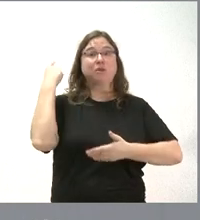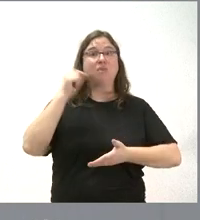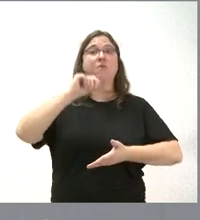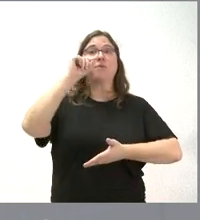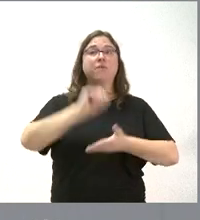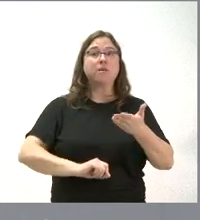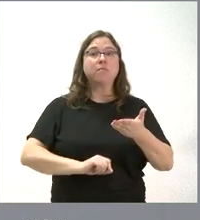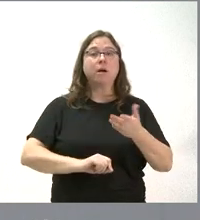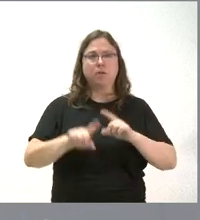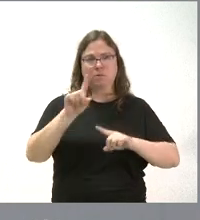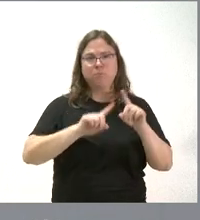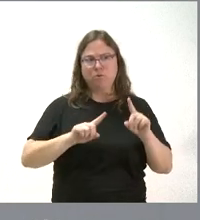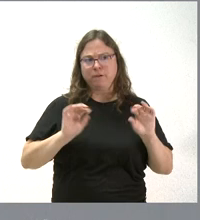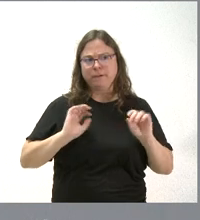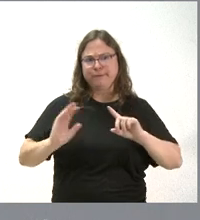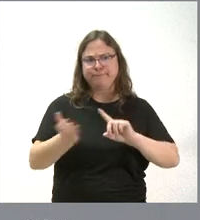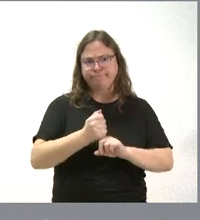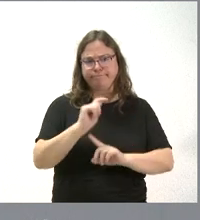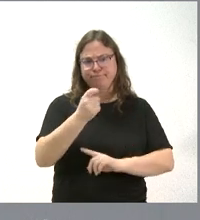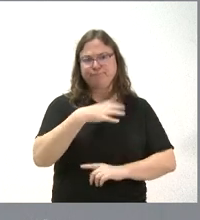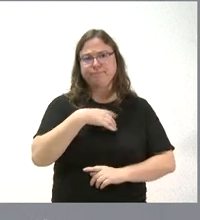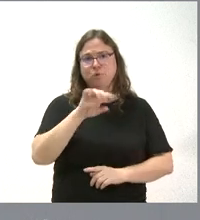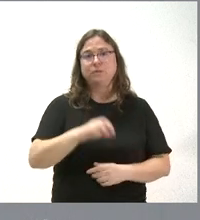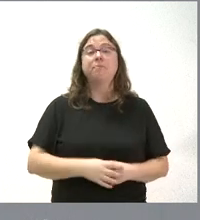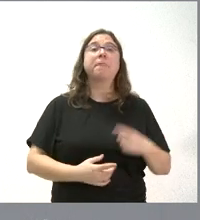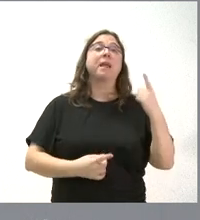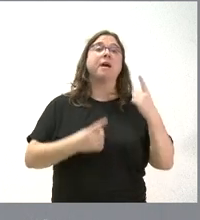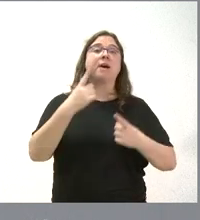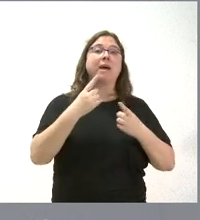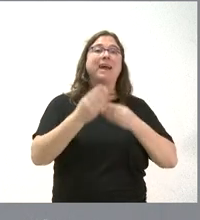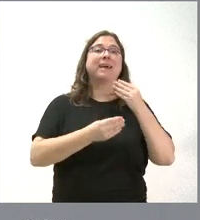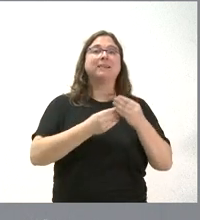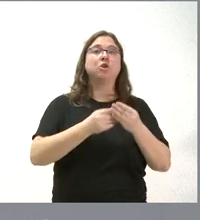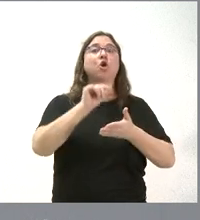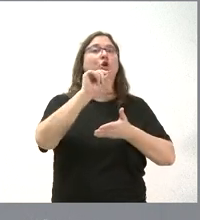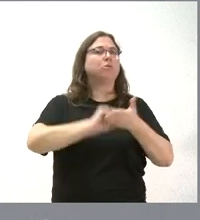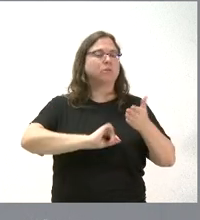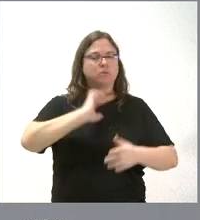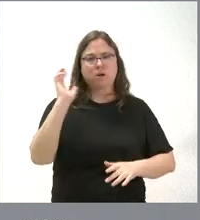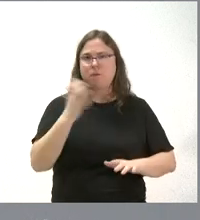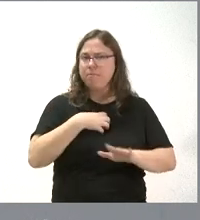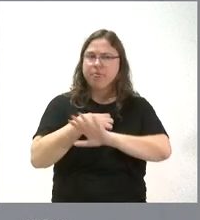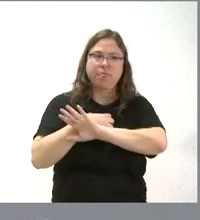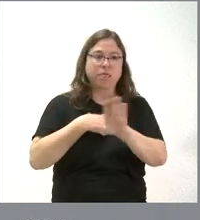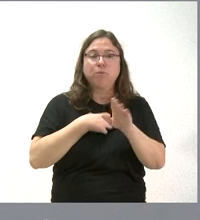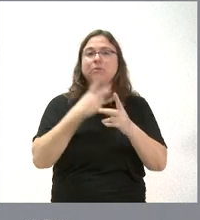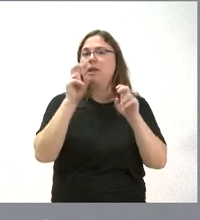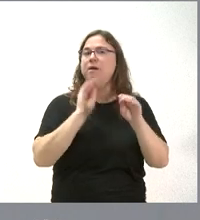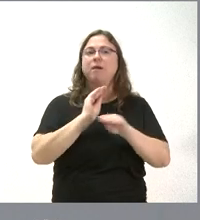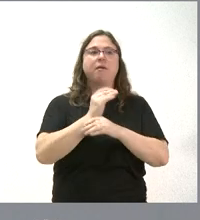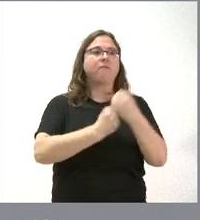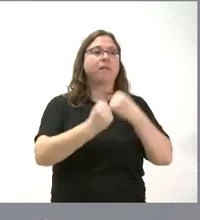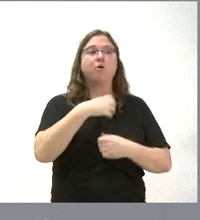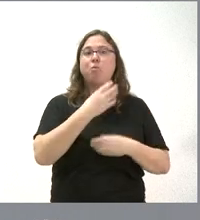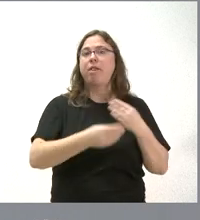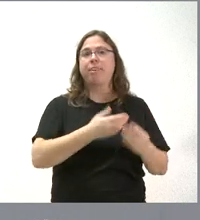que ahora tienen problemas muy serios de llevarlo a cabo. En algunos casos lo que vemos es que los contratistas son incapaces por motivos financieros de llevarlo